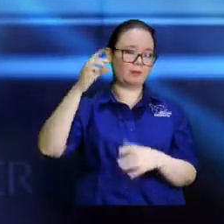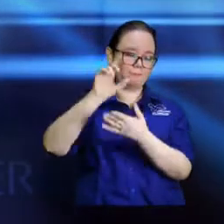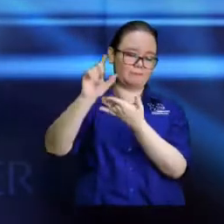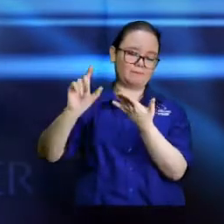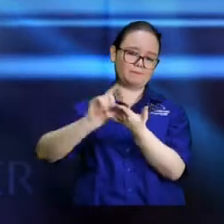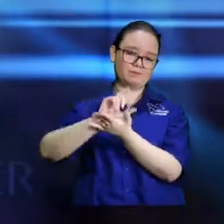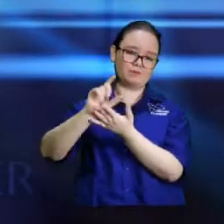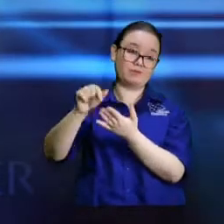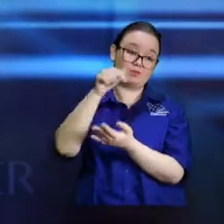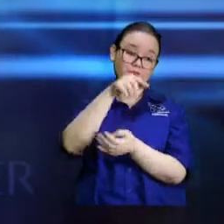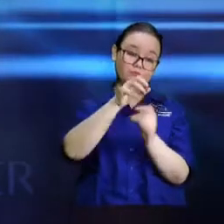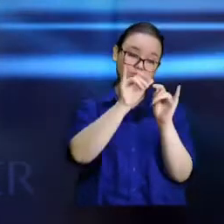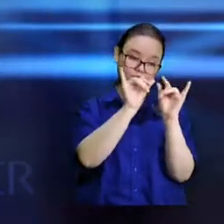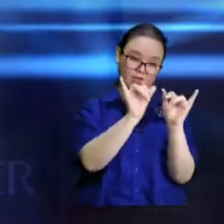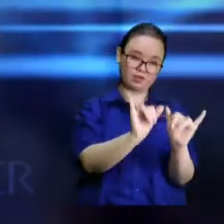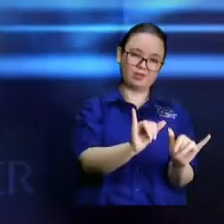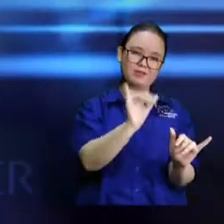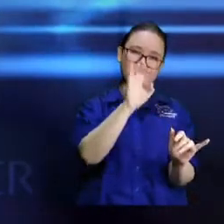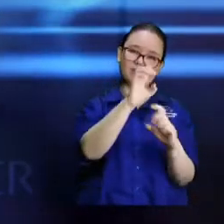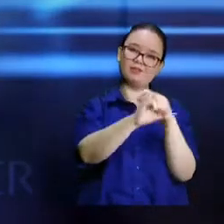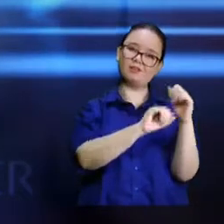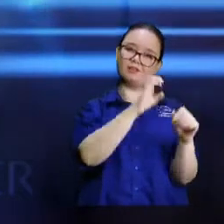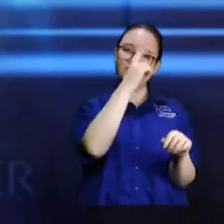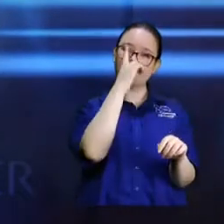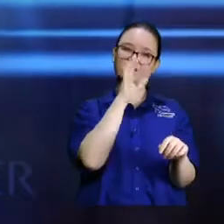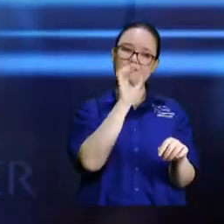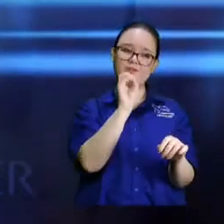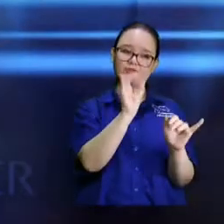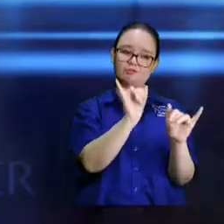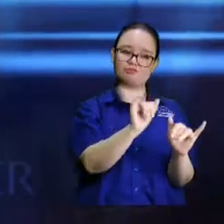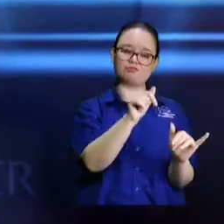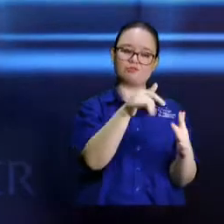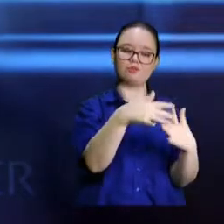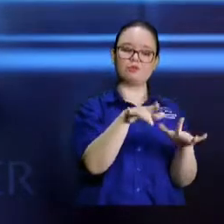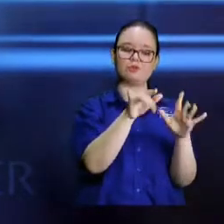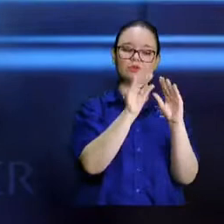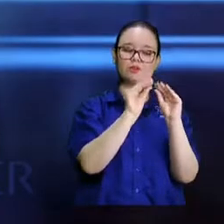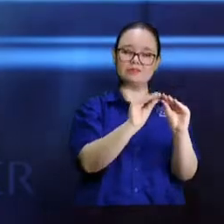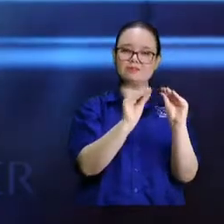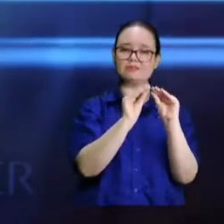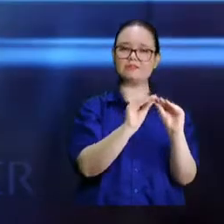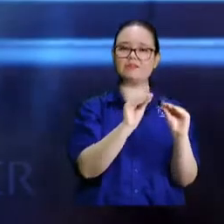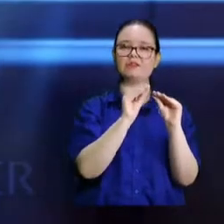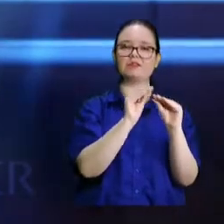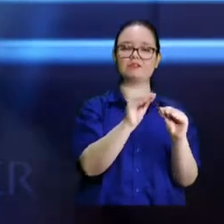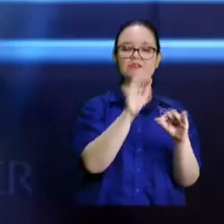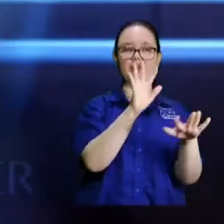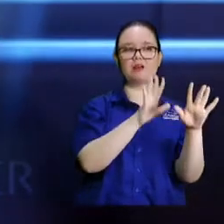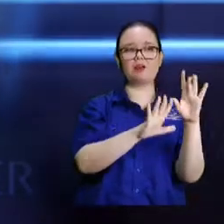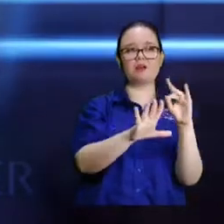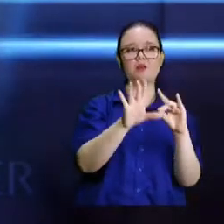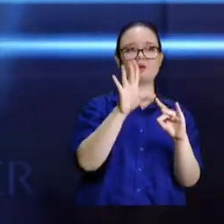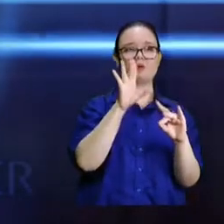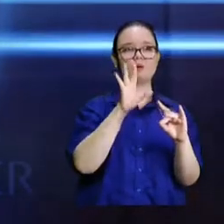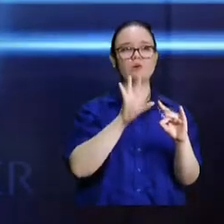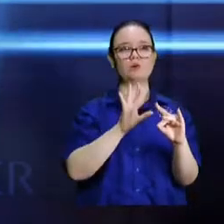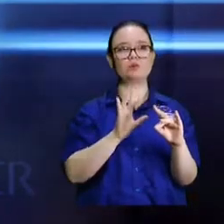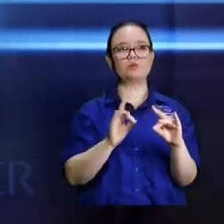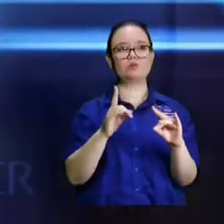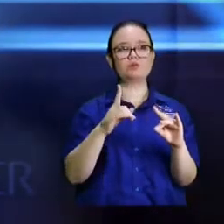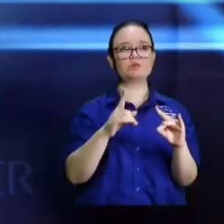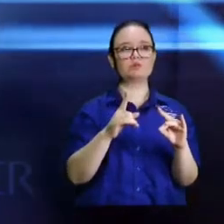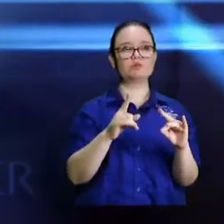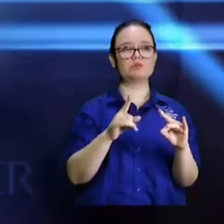que te quedaras en Éfeso para que instruyeras a algunos que no enseñaran